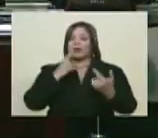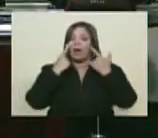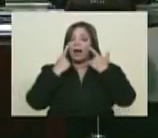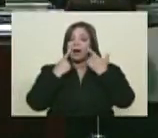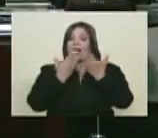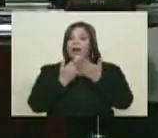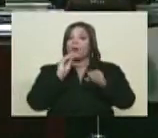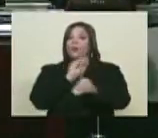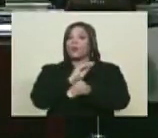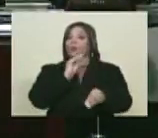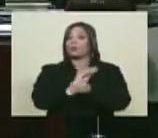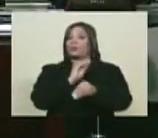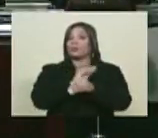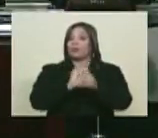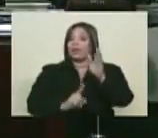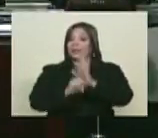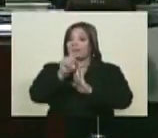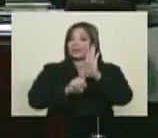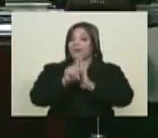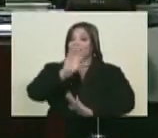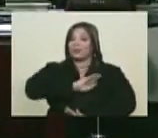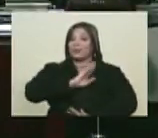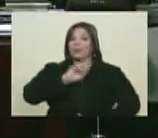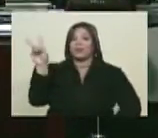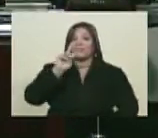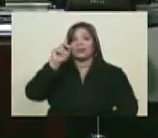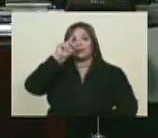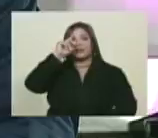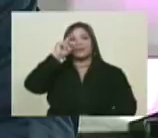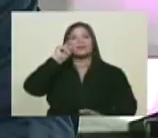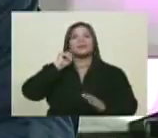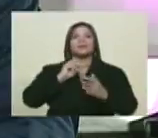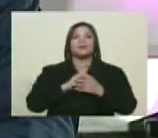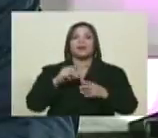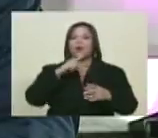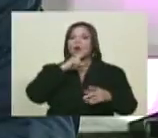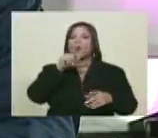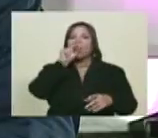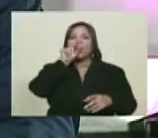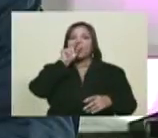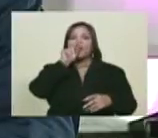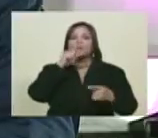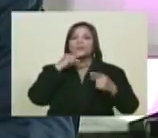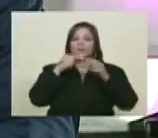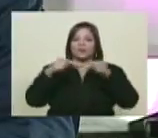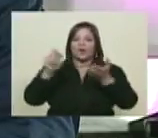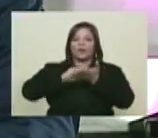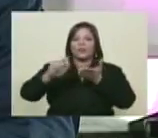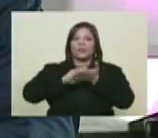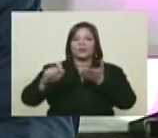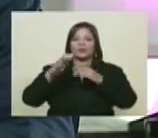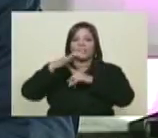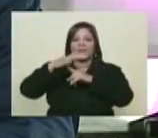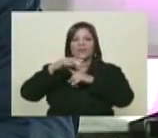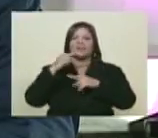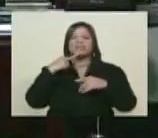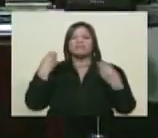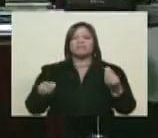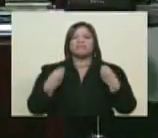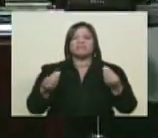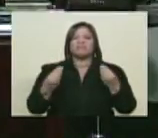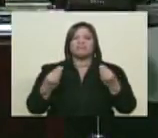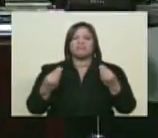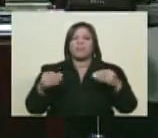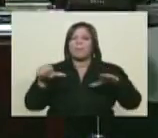ahora como parte del desarrollo del país. Mario Suárez dice, con la etiqueta toma nota en Filben, ¿de qué vale tener